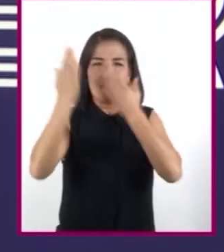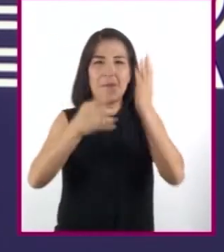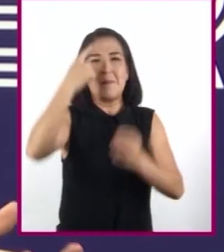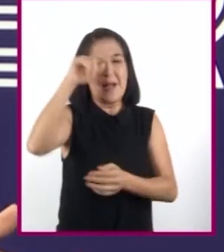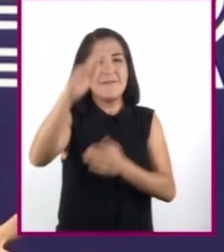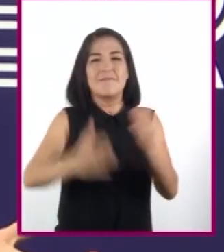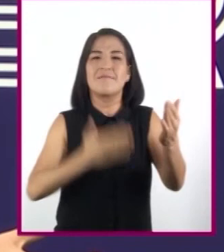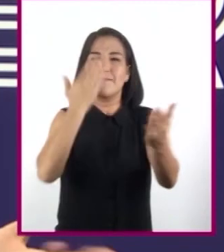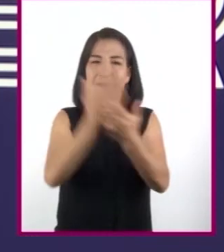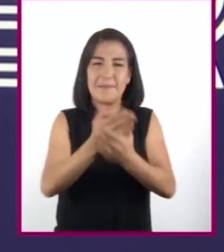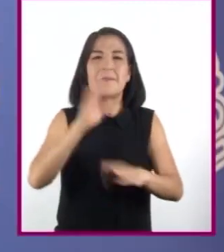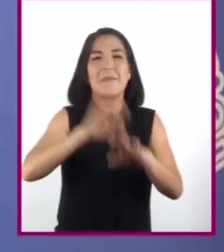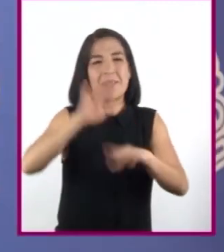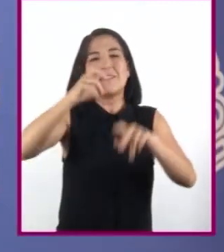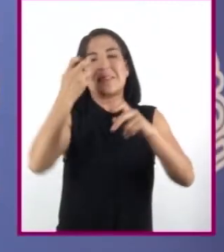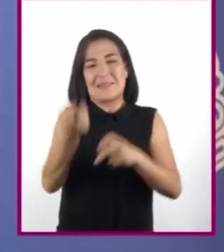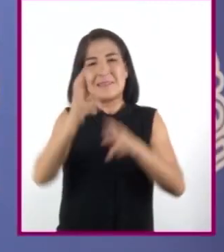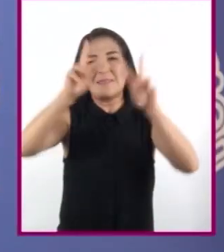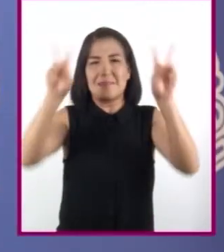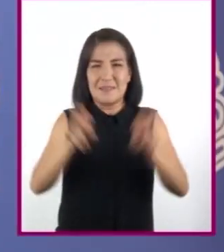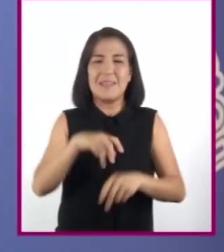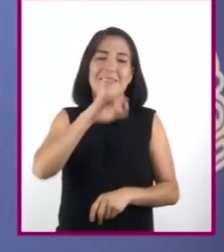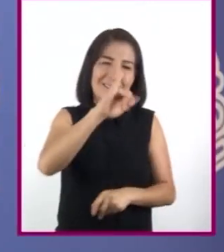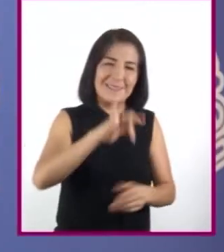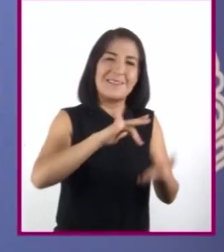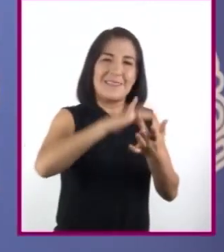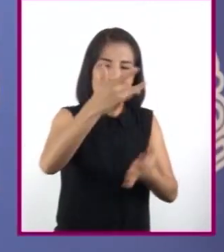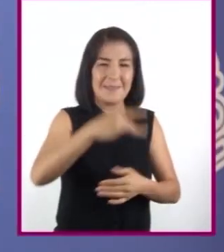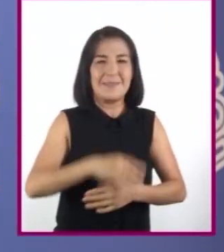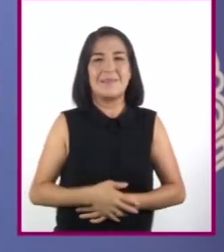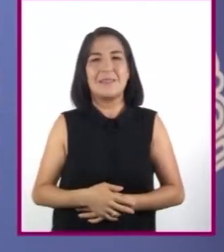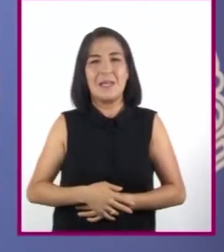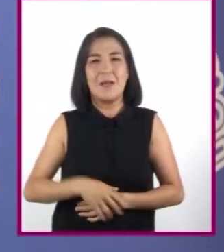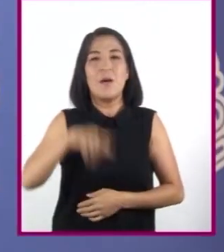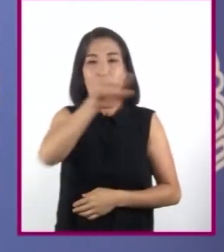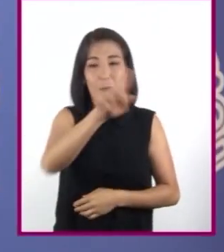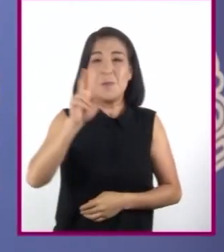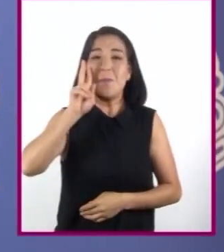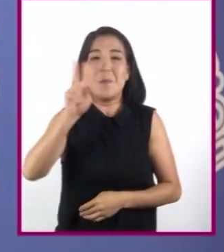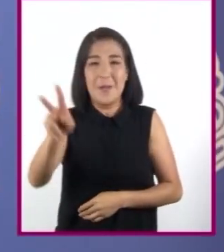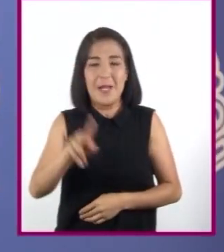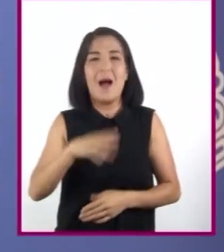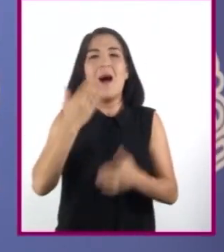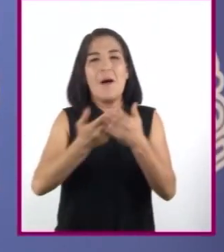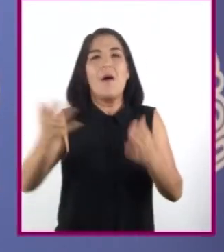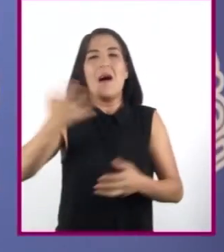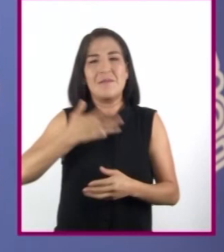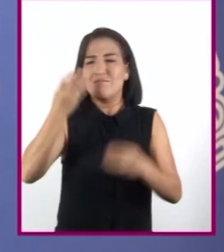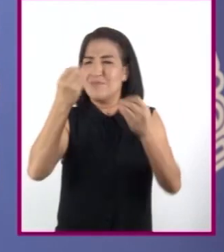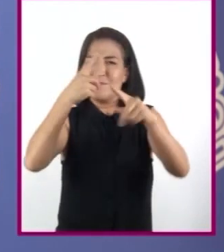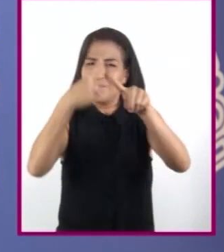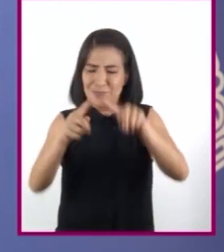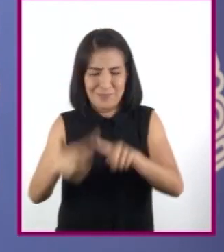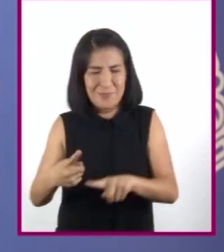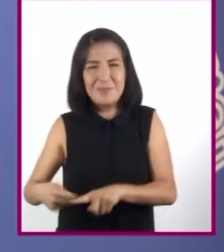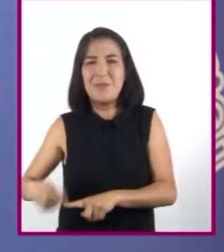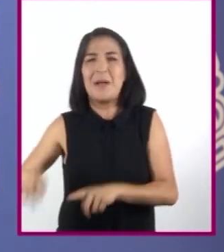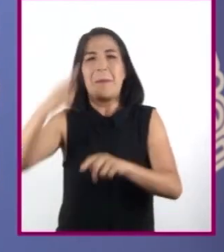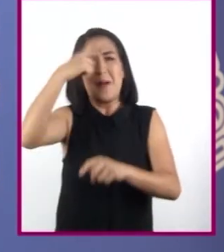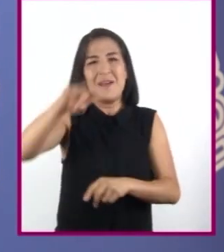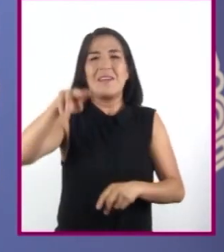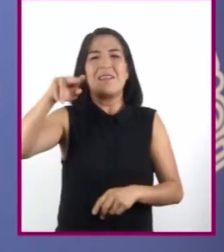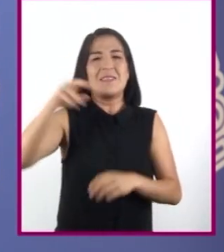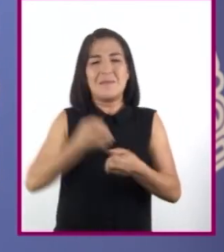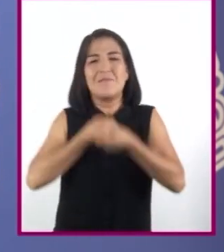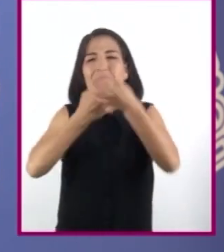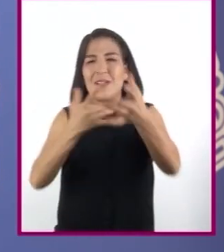aportación más sobre el tema. Por supuesto que sí, les digo. Como pudieron ver, existe una gran variedad de narraciones divididas por